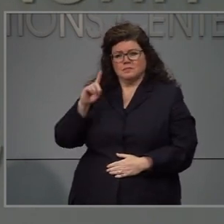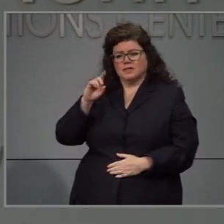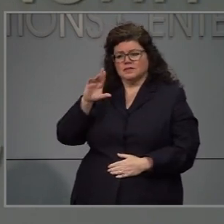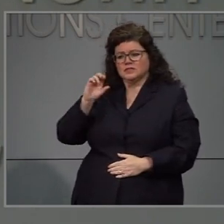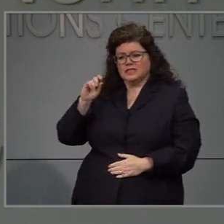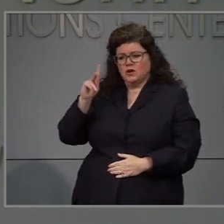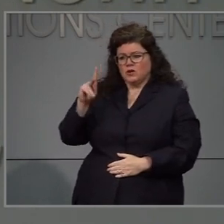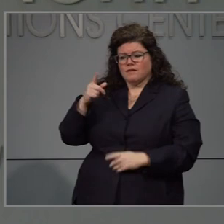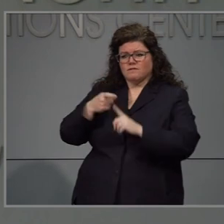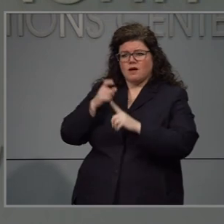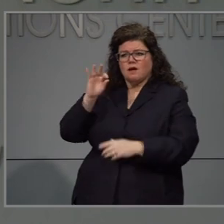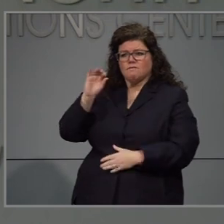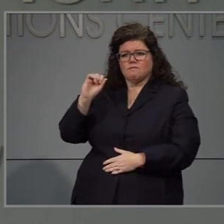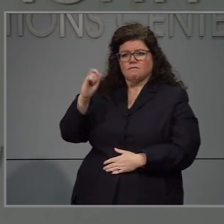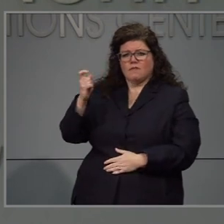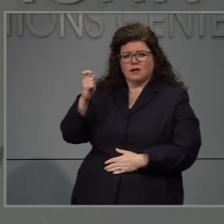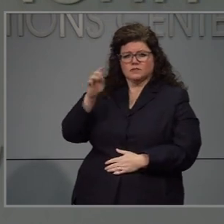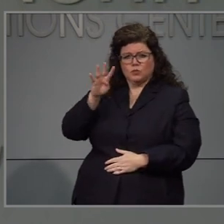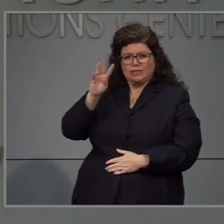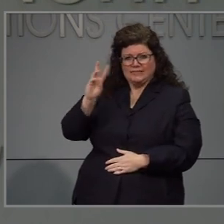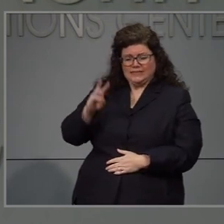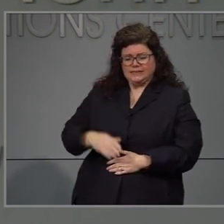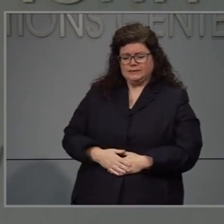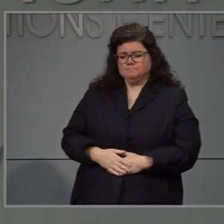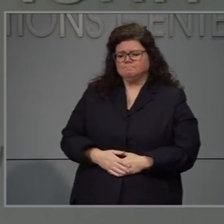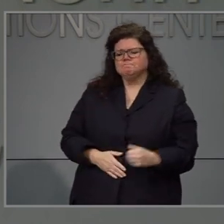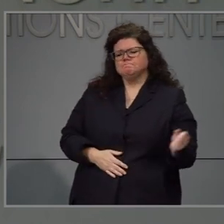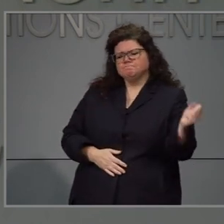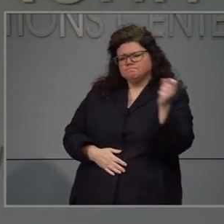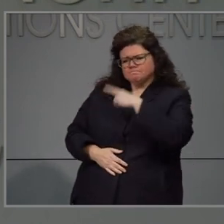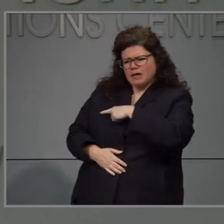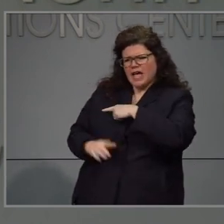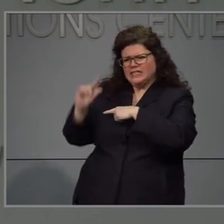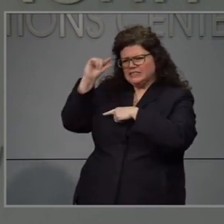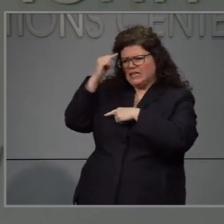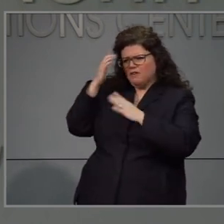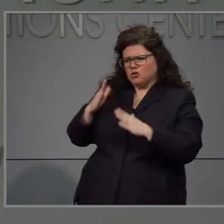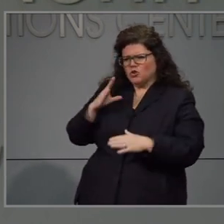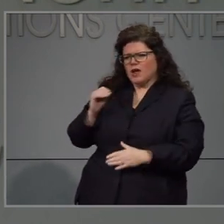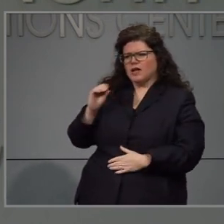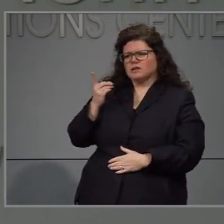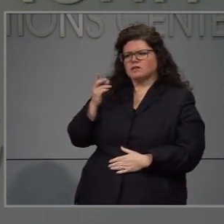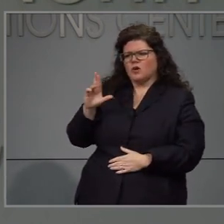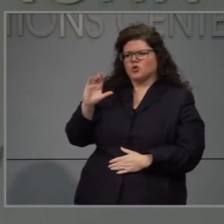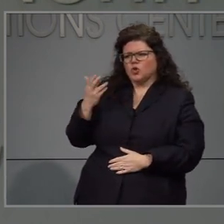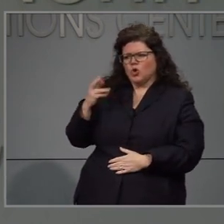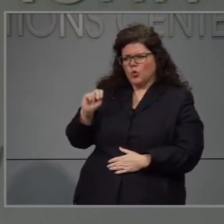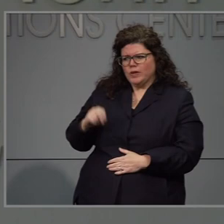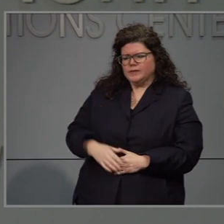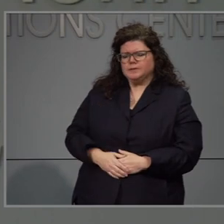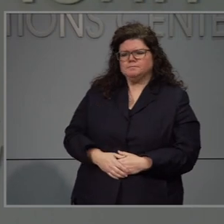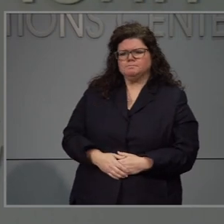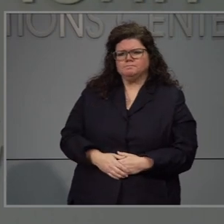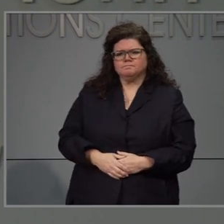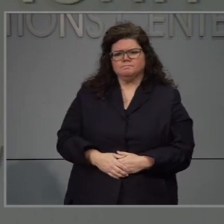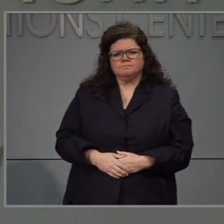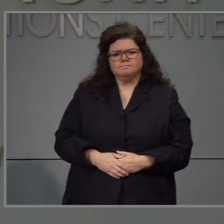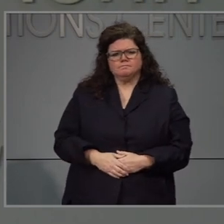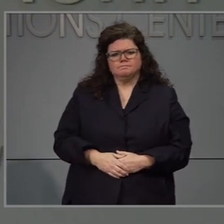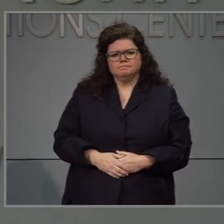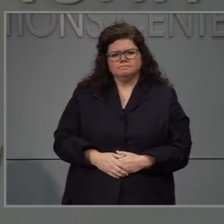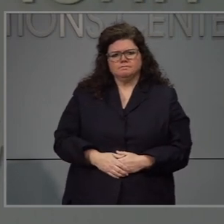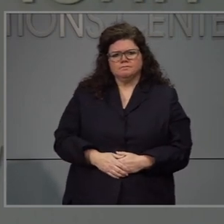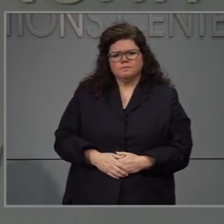Terecte a mencher Fox cuarenta y seis gobernador. Nosotros tuvimos la oportunidad de hablar con